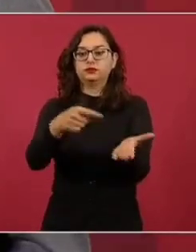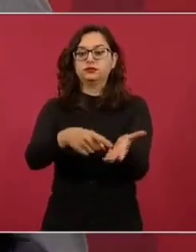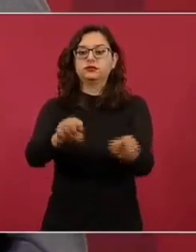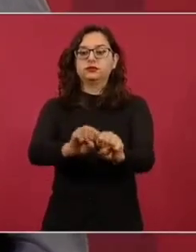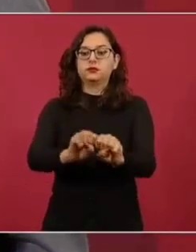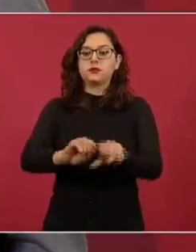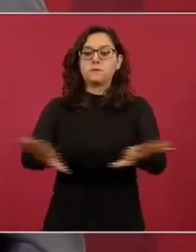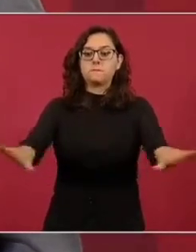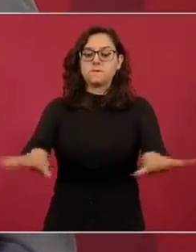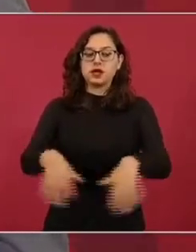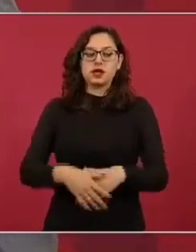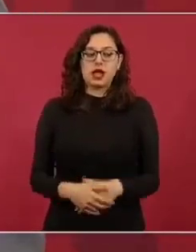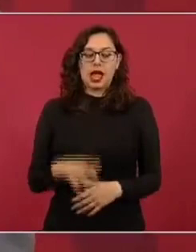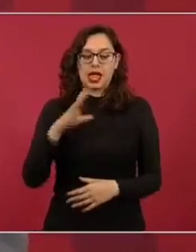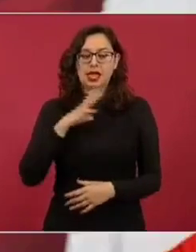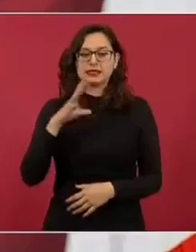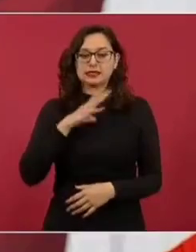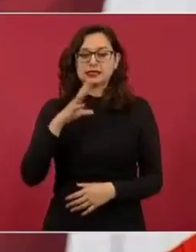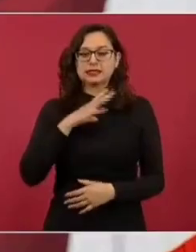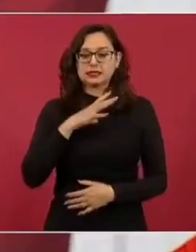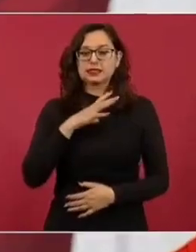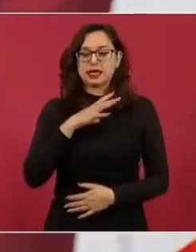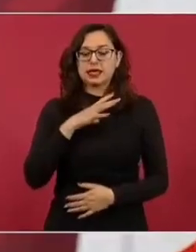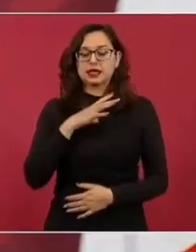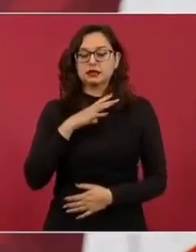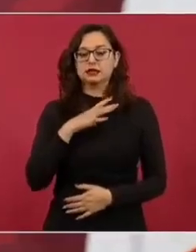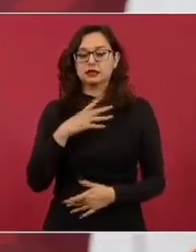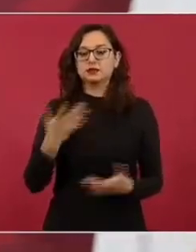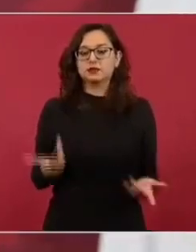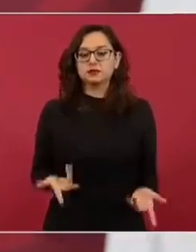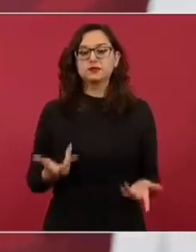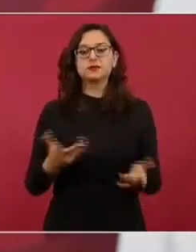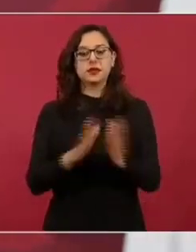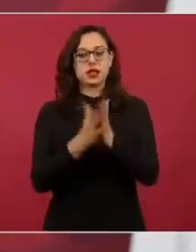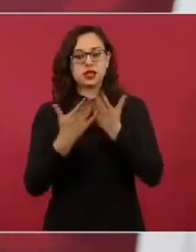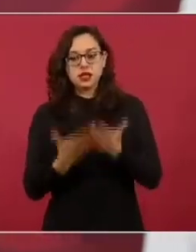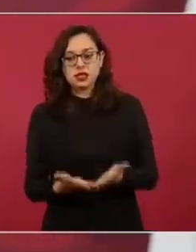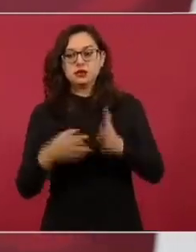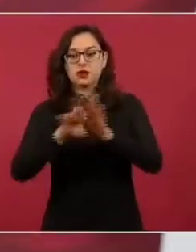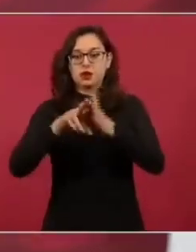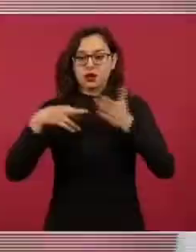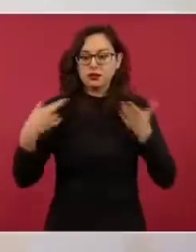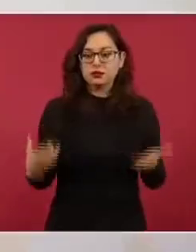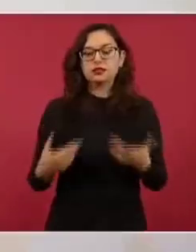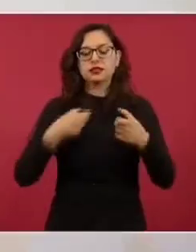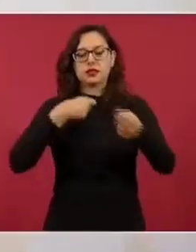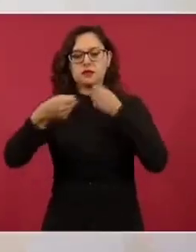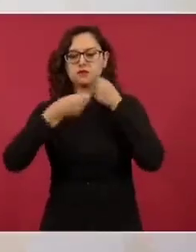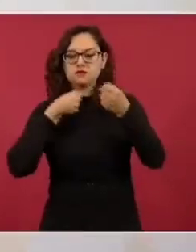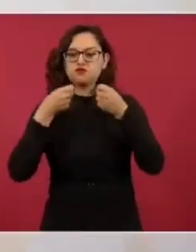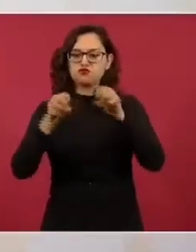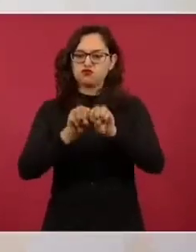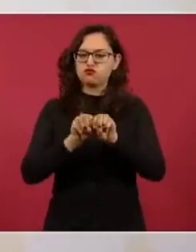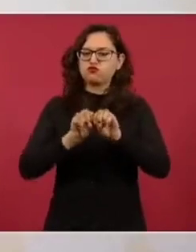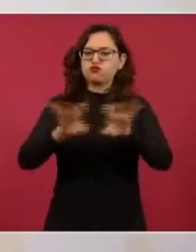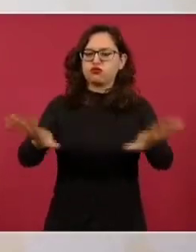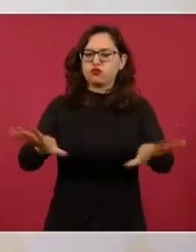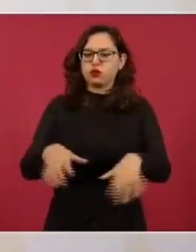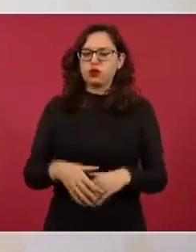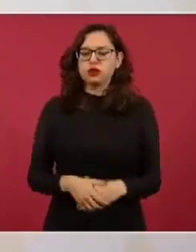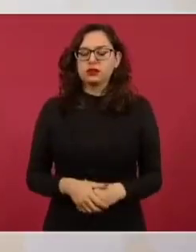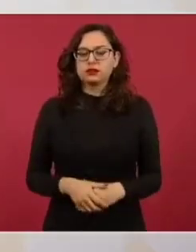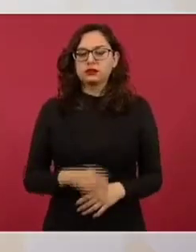y en revistas o reportajes. O no es una cosa así de que